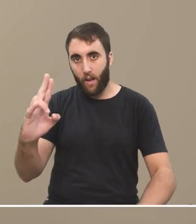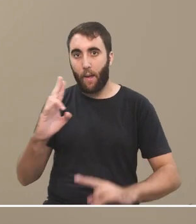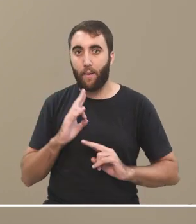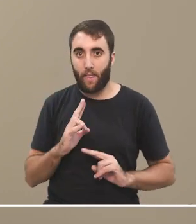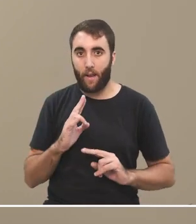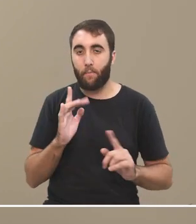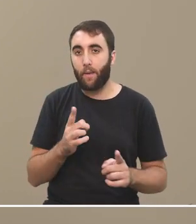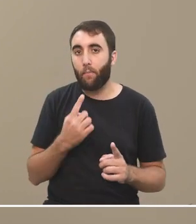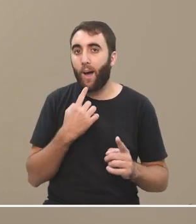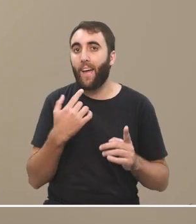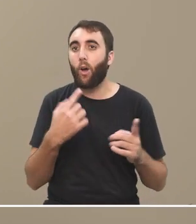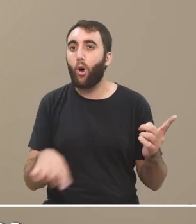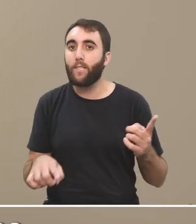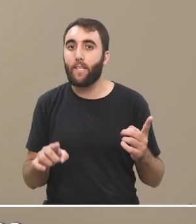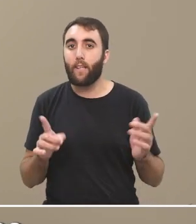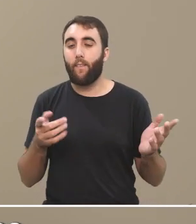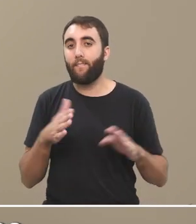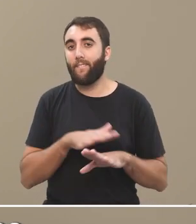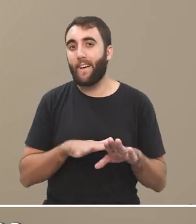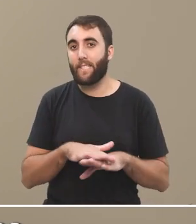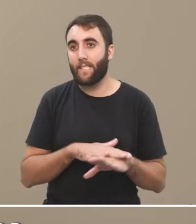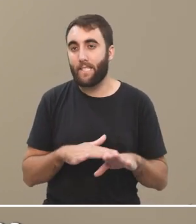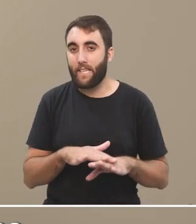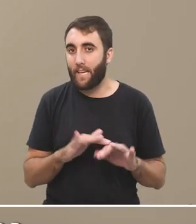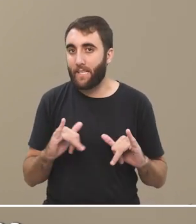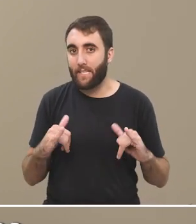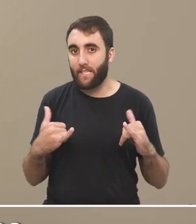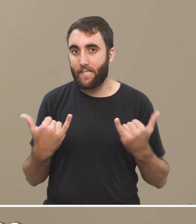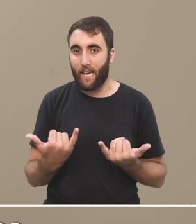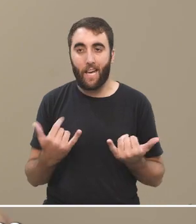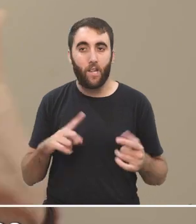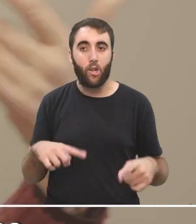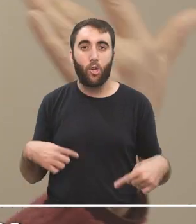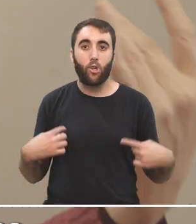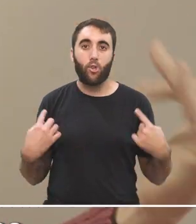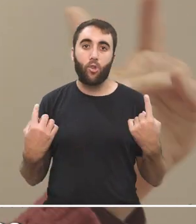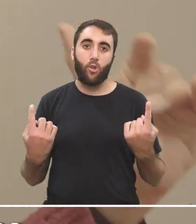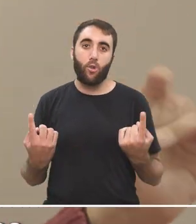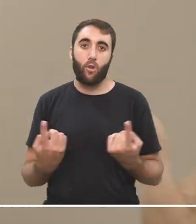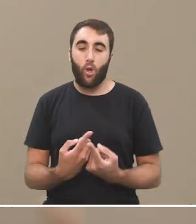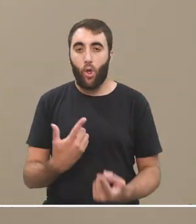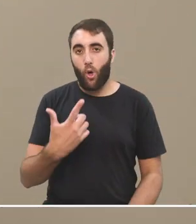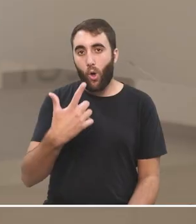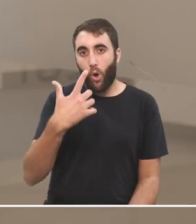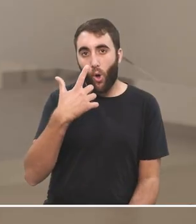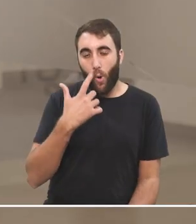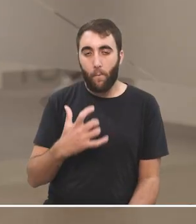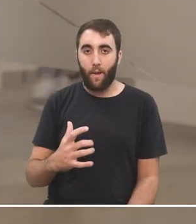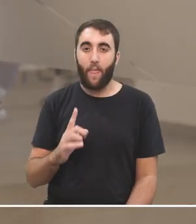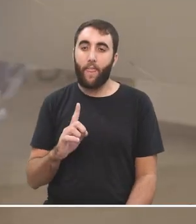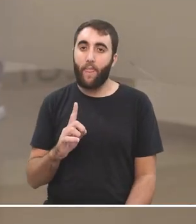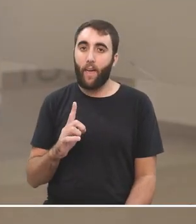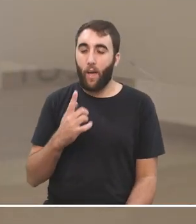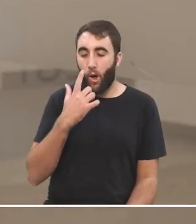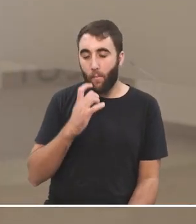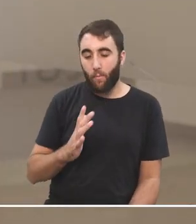de condiciones básicas consideradas básicas que todos los hombres deberían a